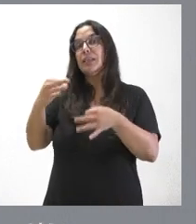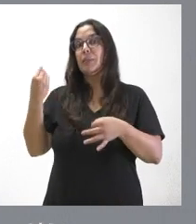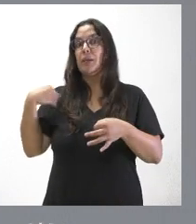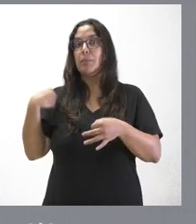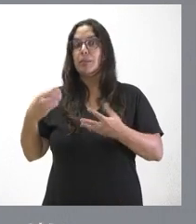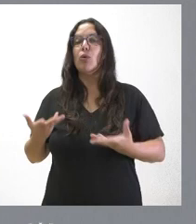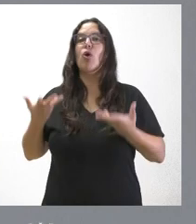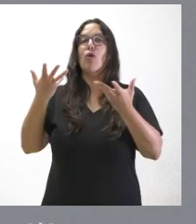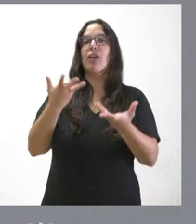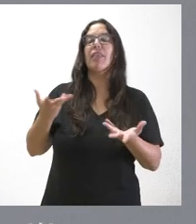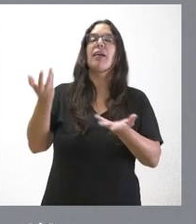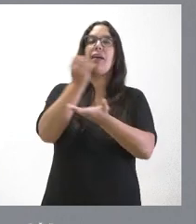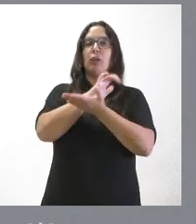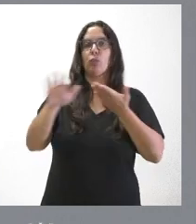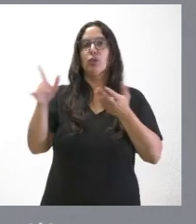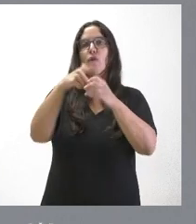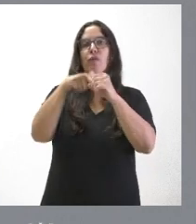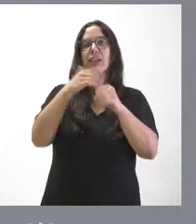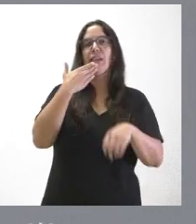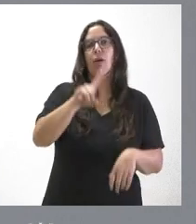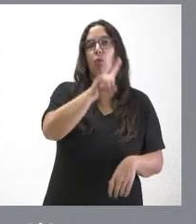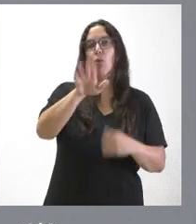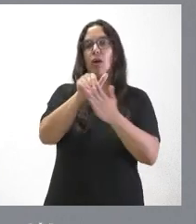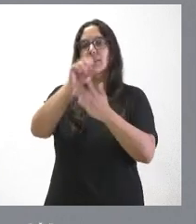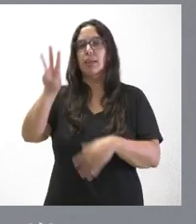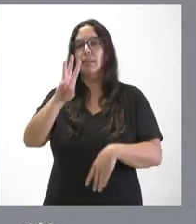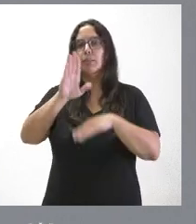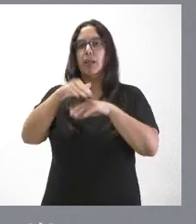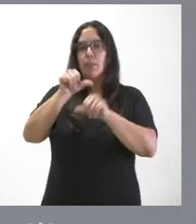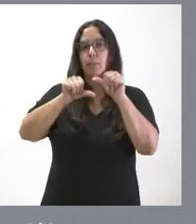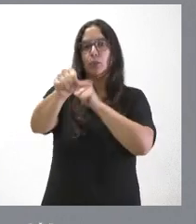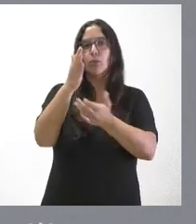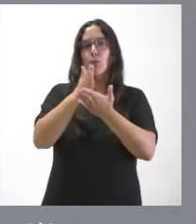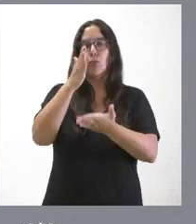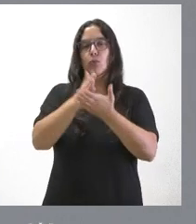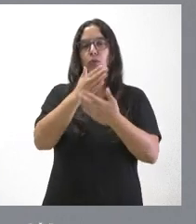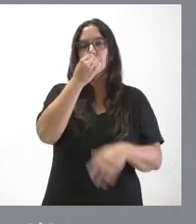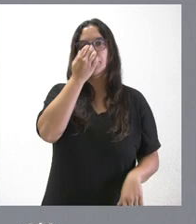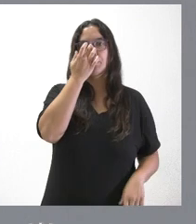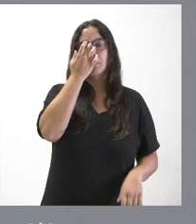gratuita de plazas de educación infantil de niños de uno a tres años para el próximo curso escolar.